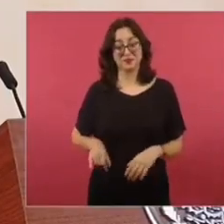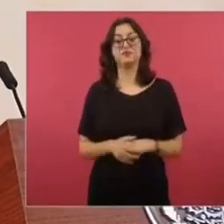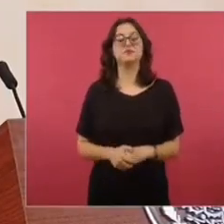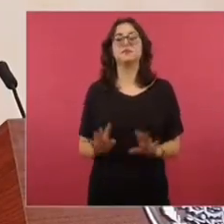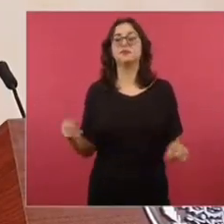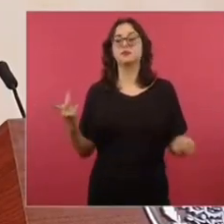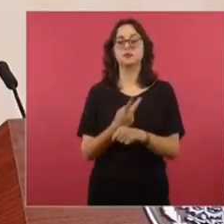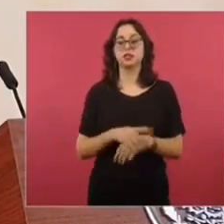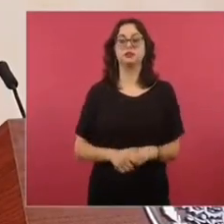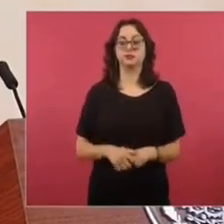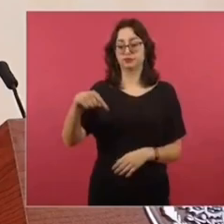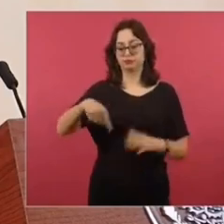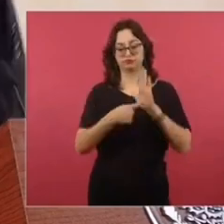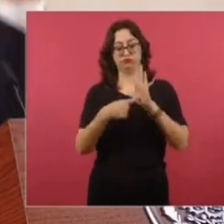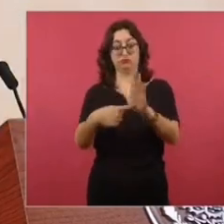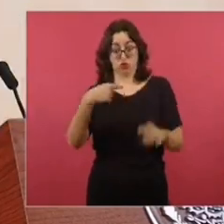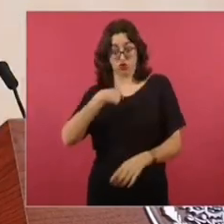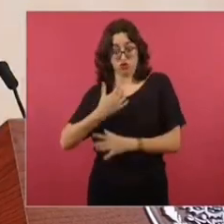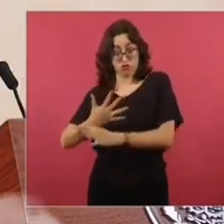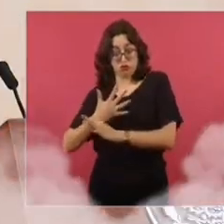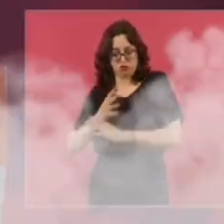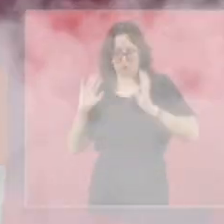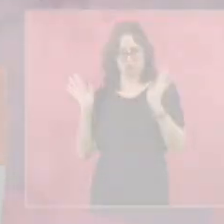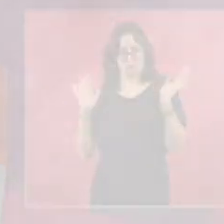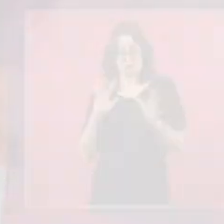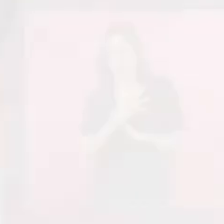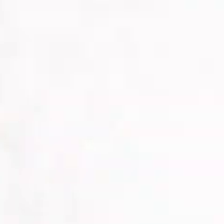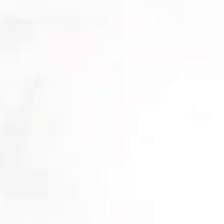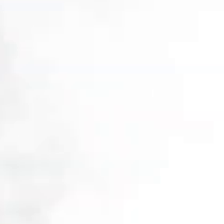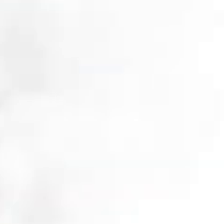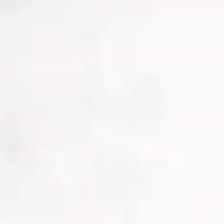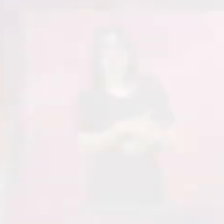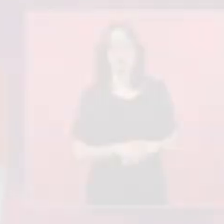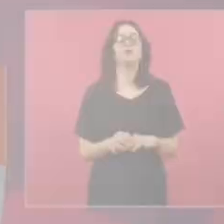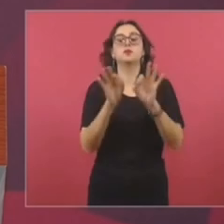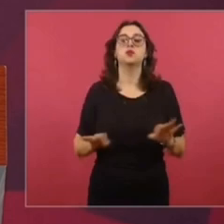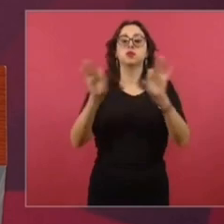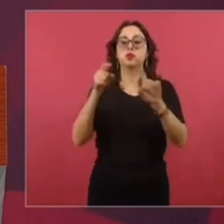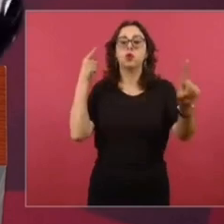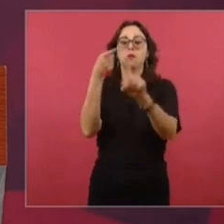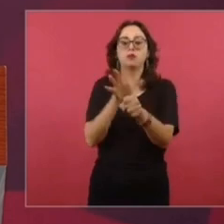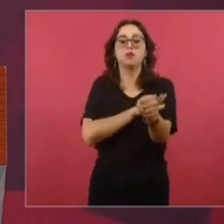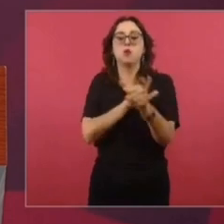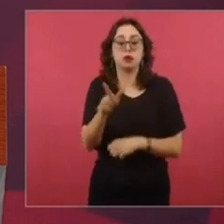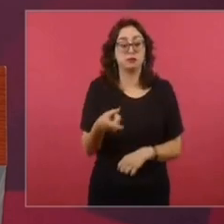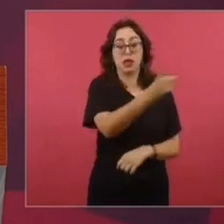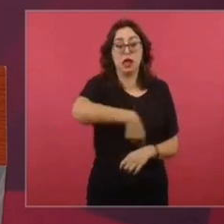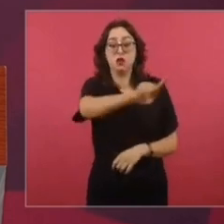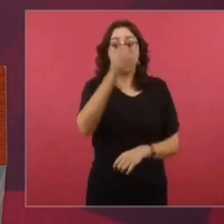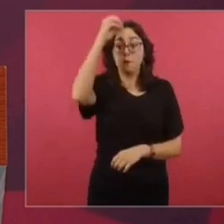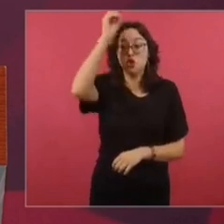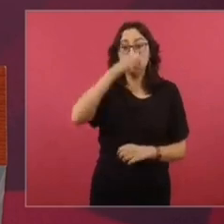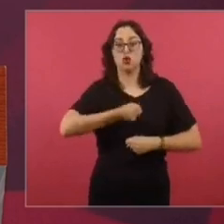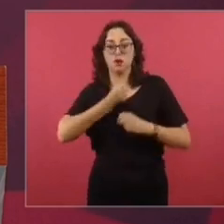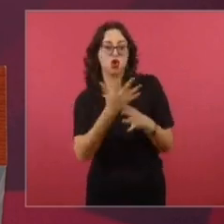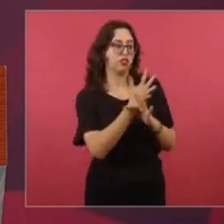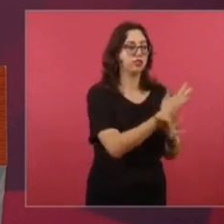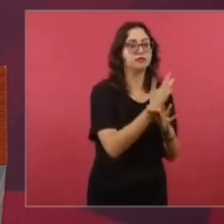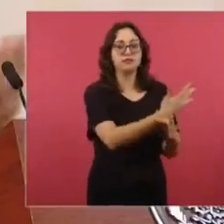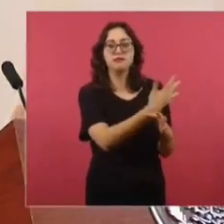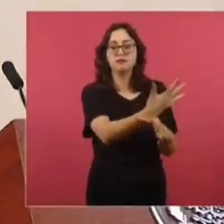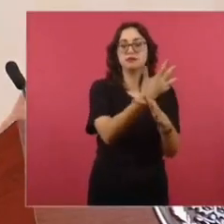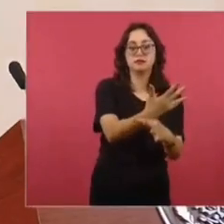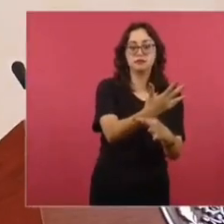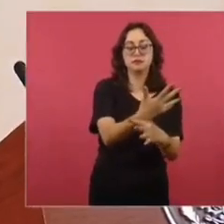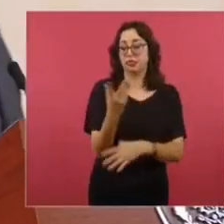tiene como propósito el dar a conocer lo que se oculta en los medios convencionales. Hay muchas